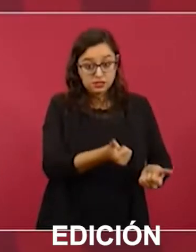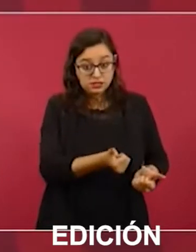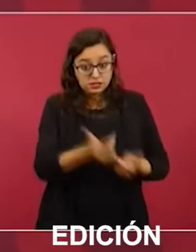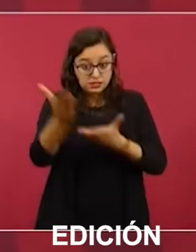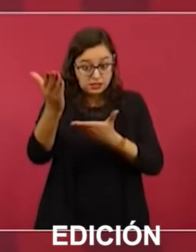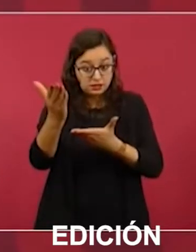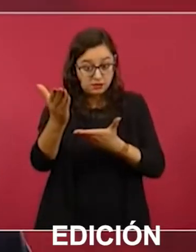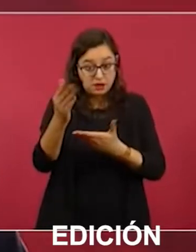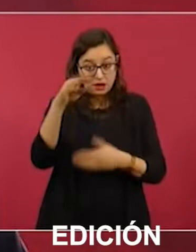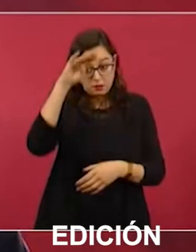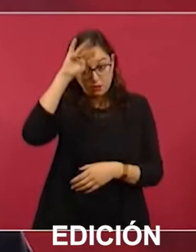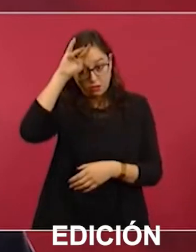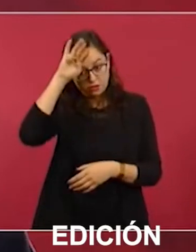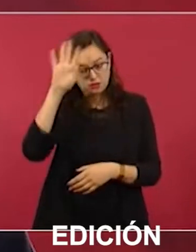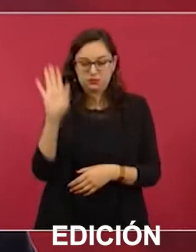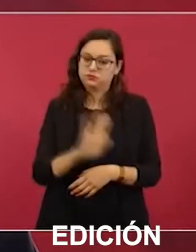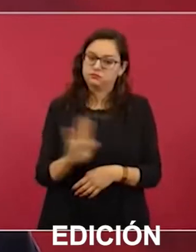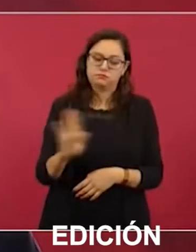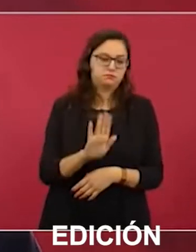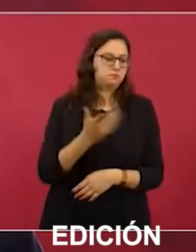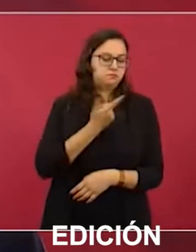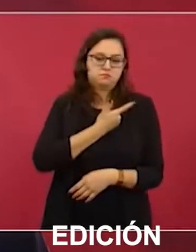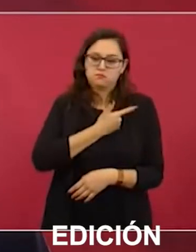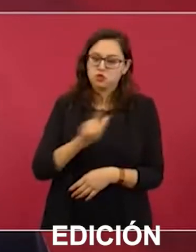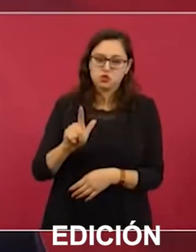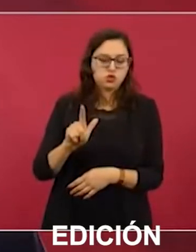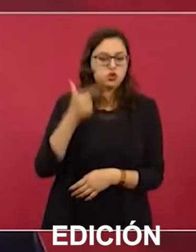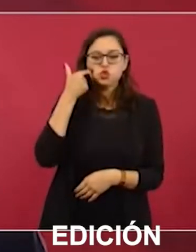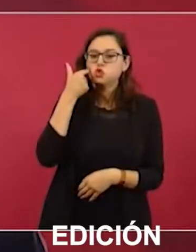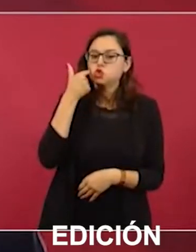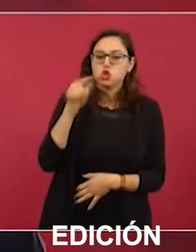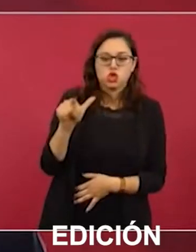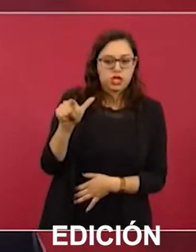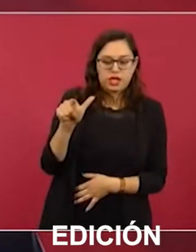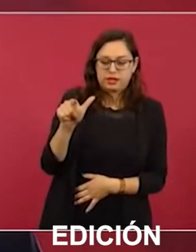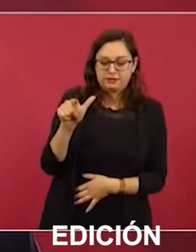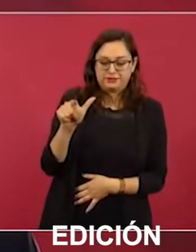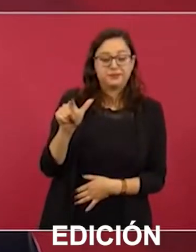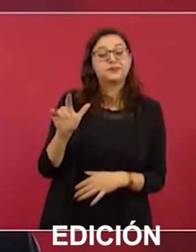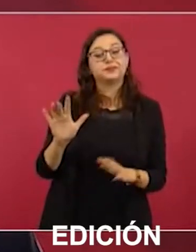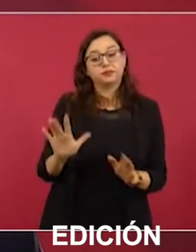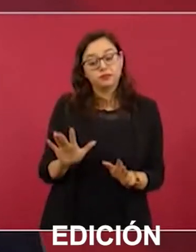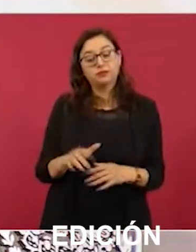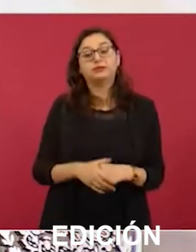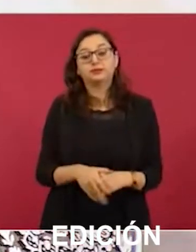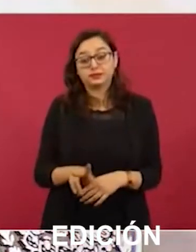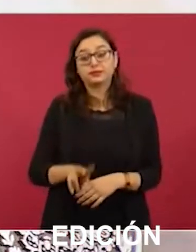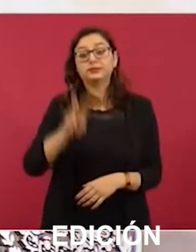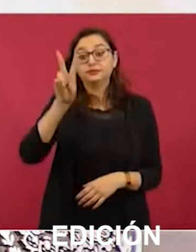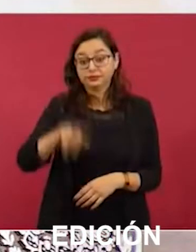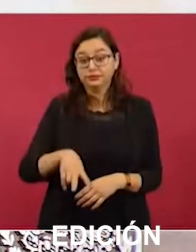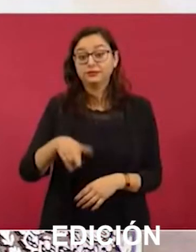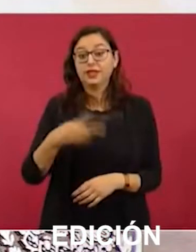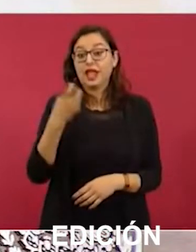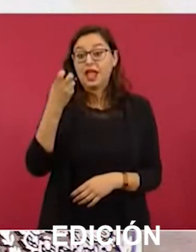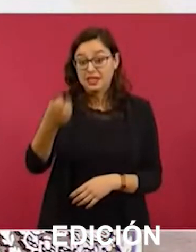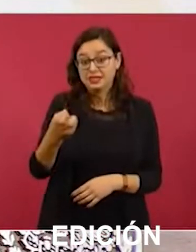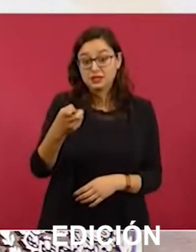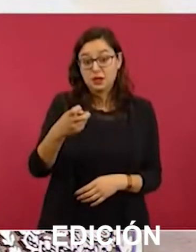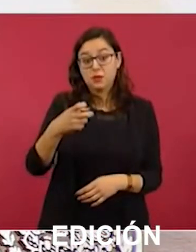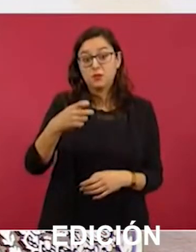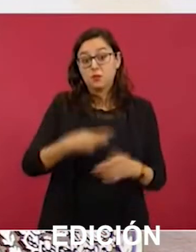del agua azteca, no quieren. Ese es un proyecto que viene en efecto desde el sexenio anterior,